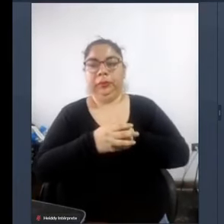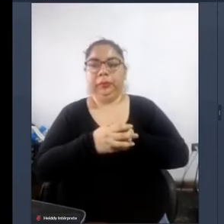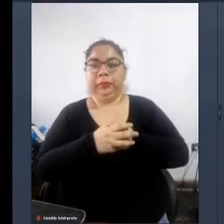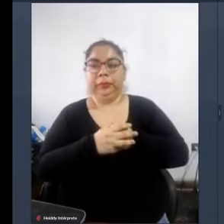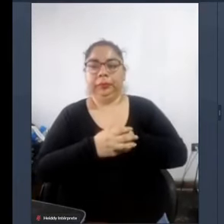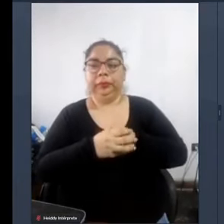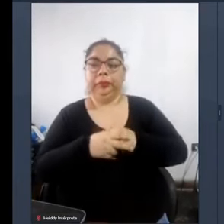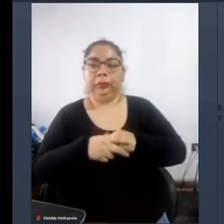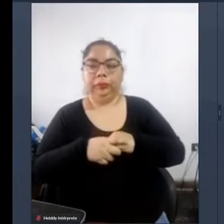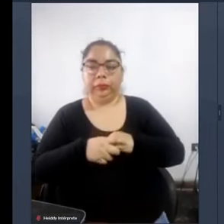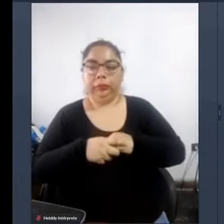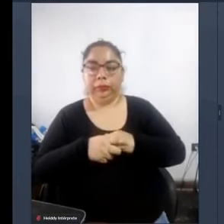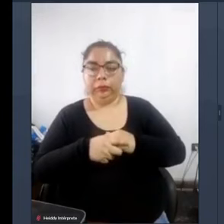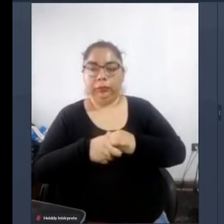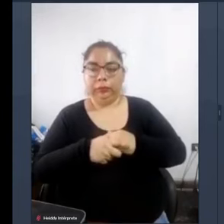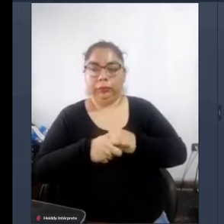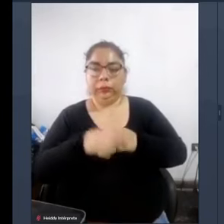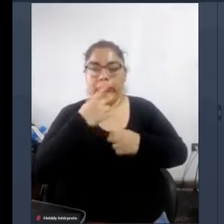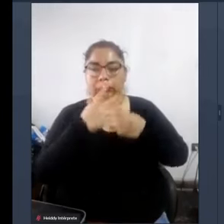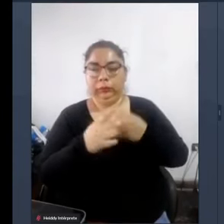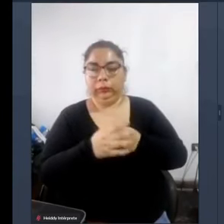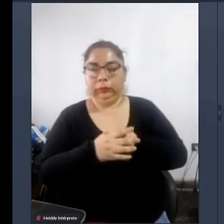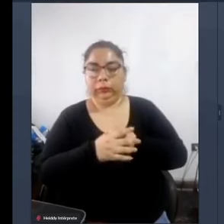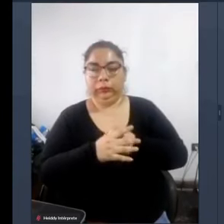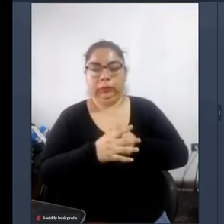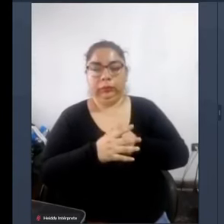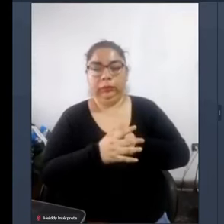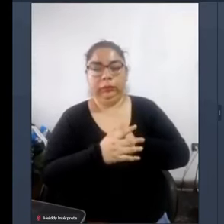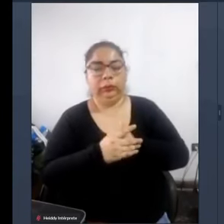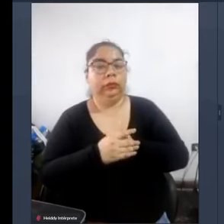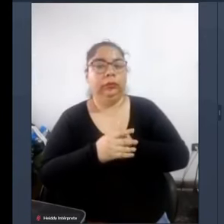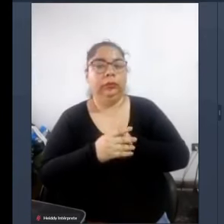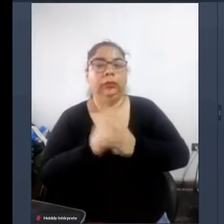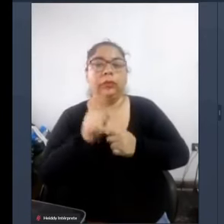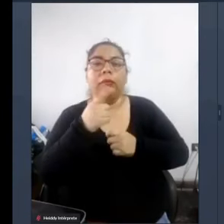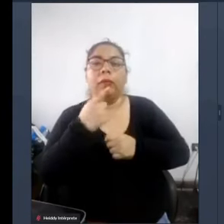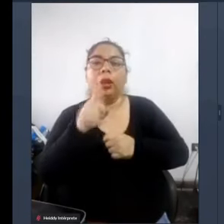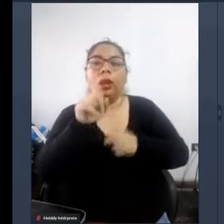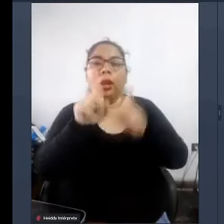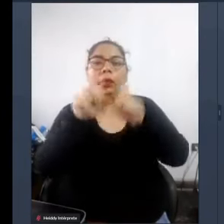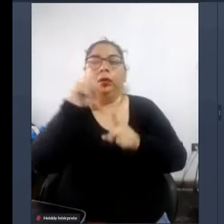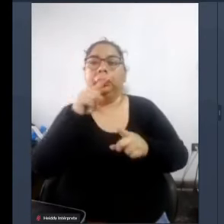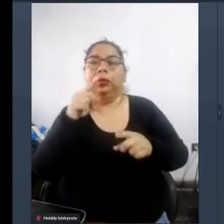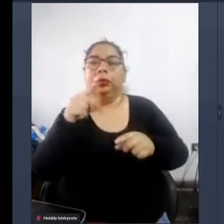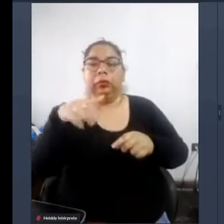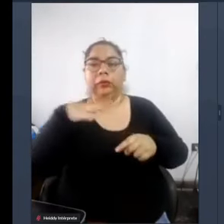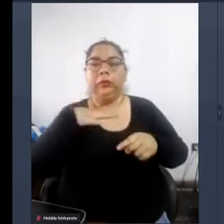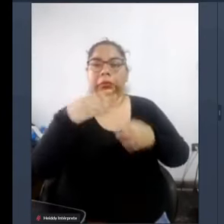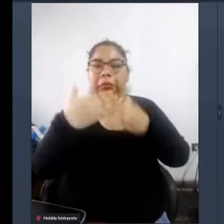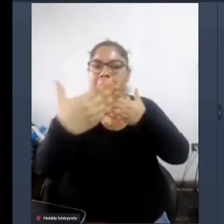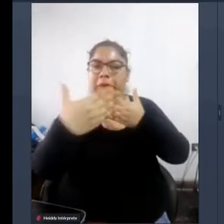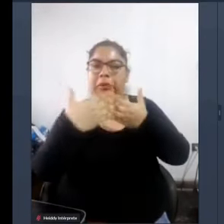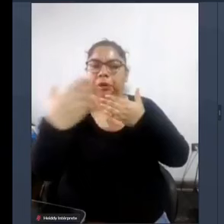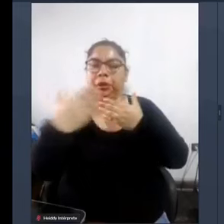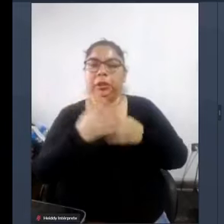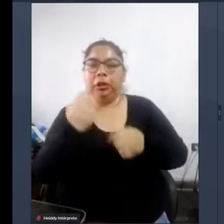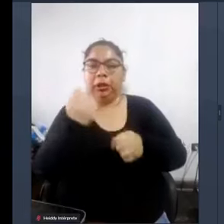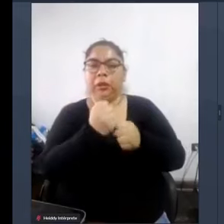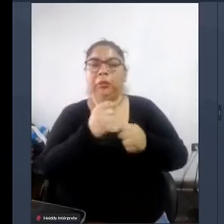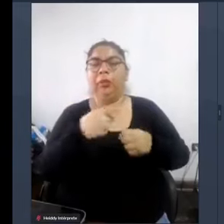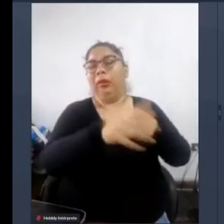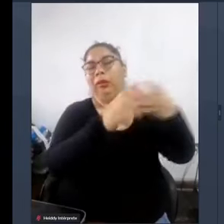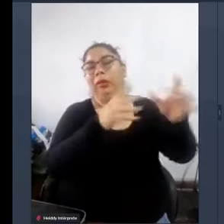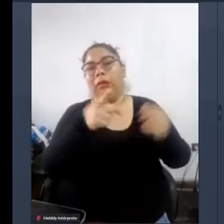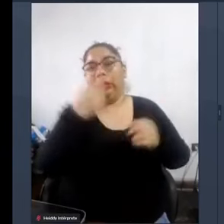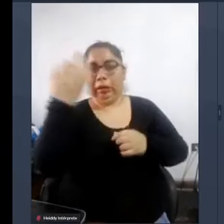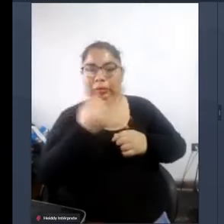es por eso que muchas personas eligen la informalidad cercana a sus hogares en vez de optar por